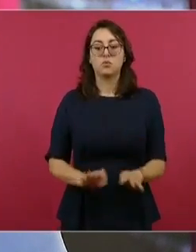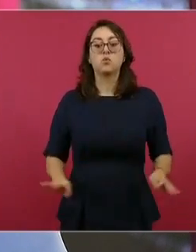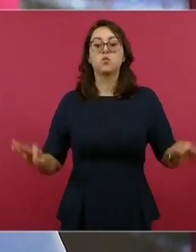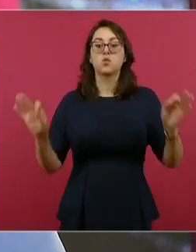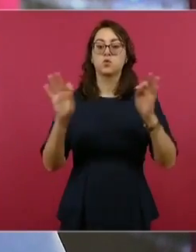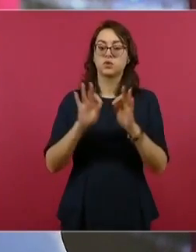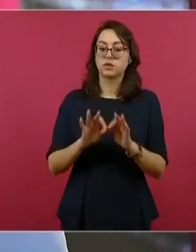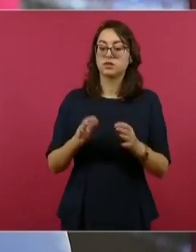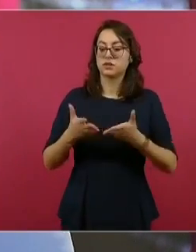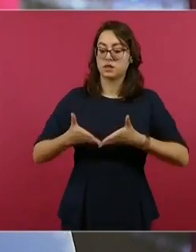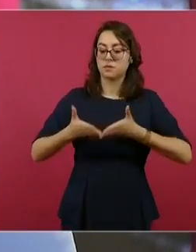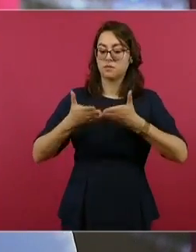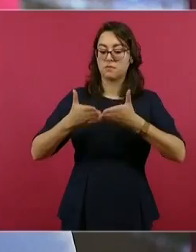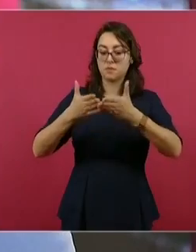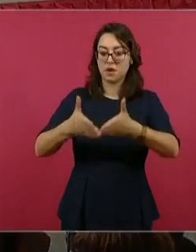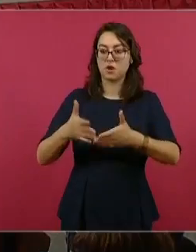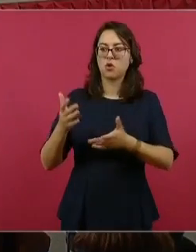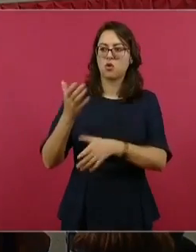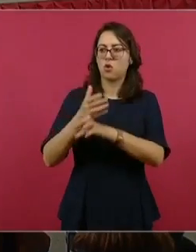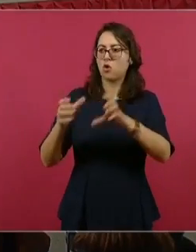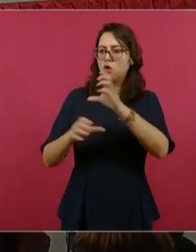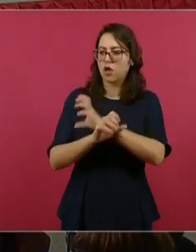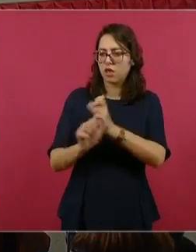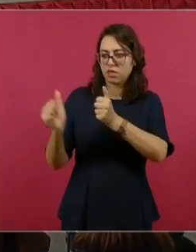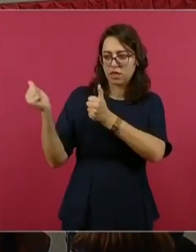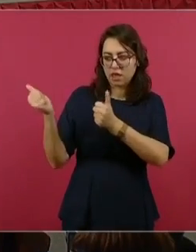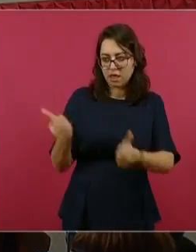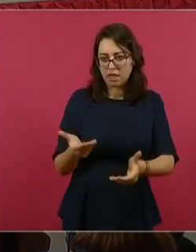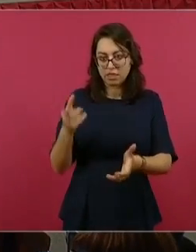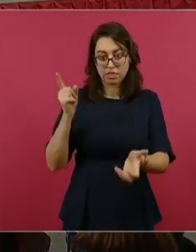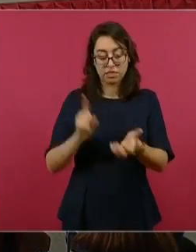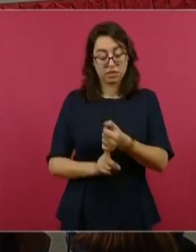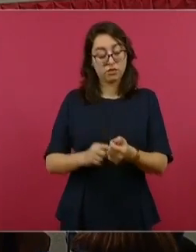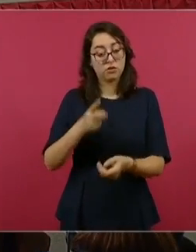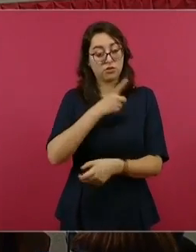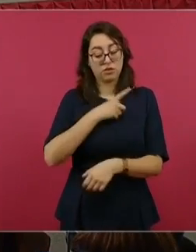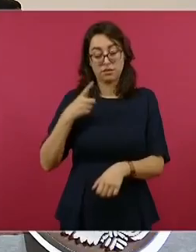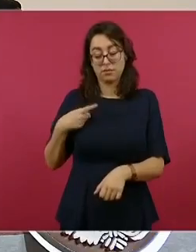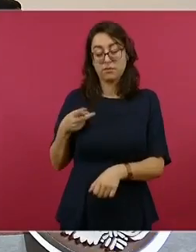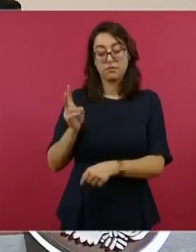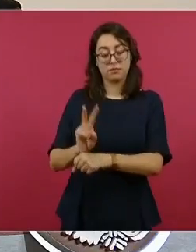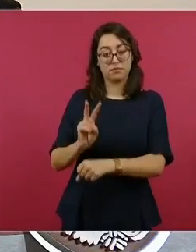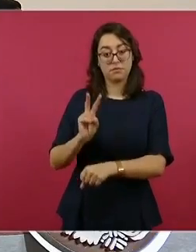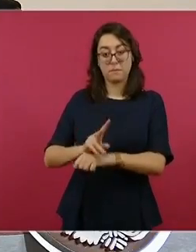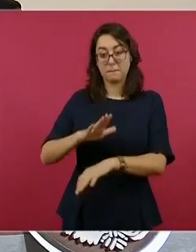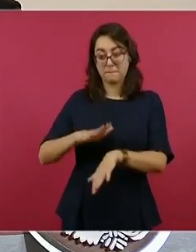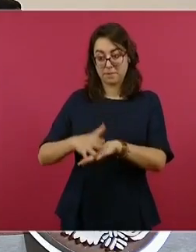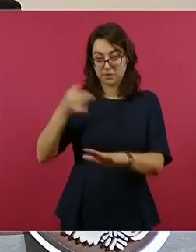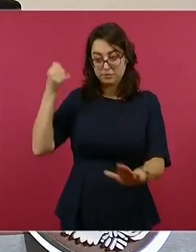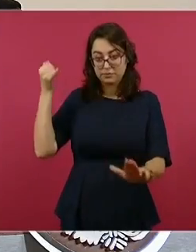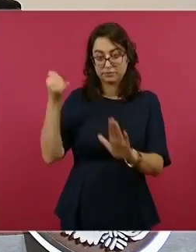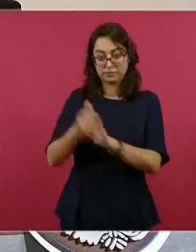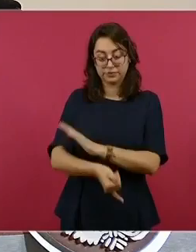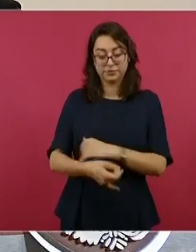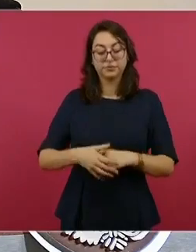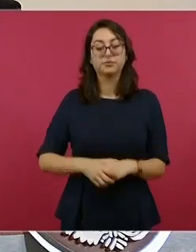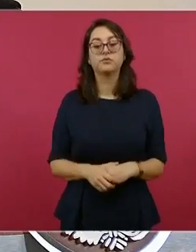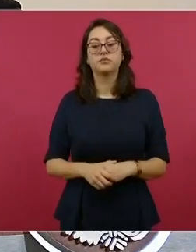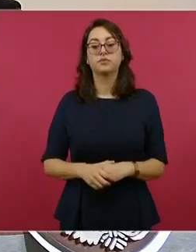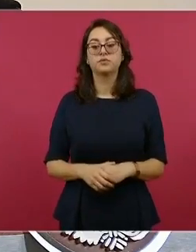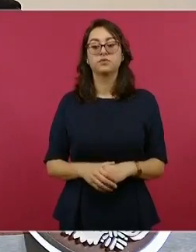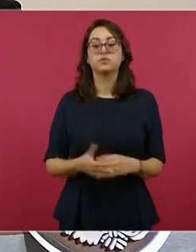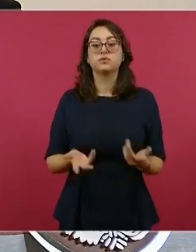traslado de precursores químicos. En seguimiento al tráfico ilegal de armas, Estados Unidos y